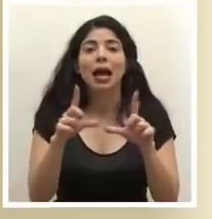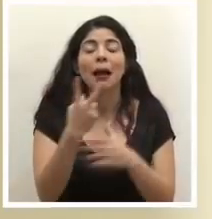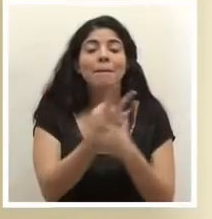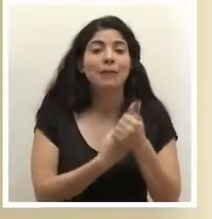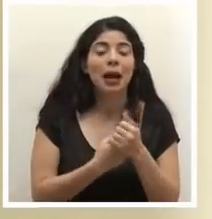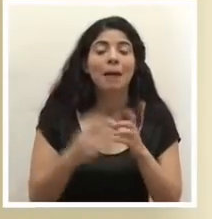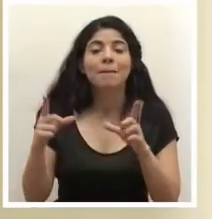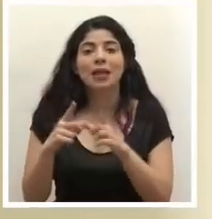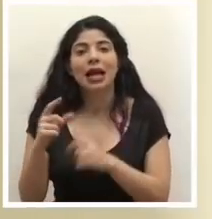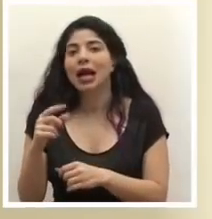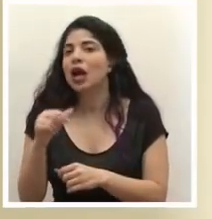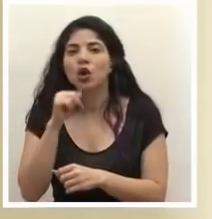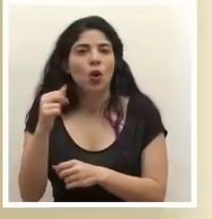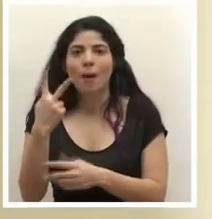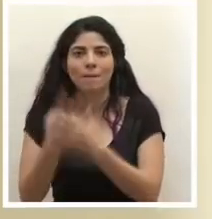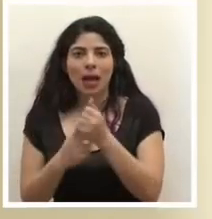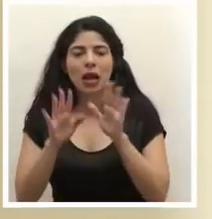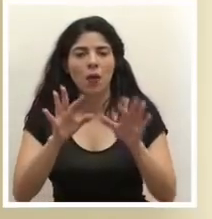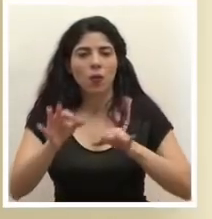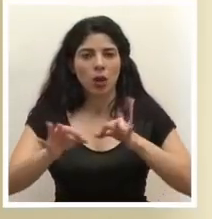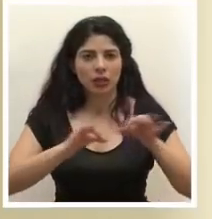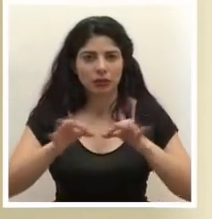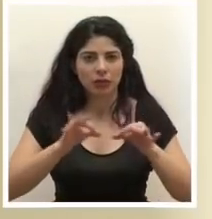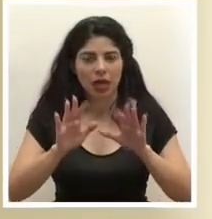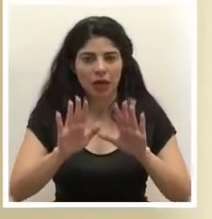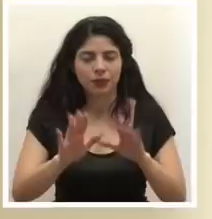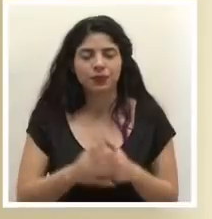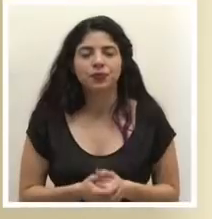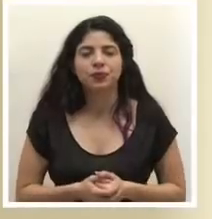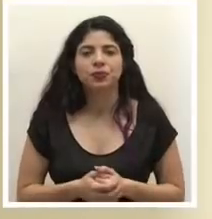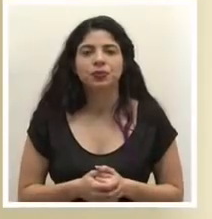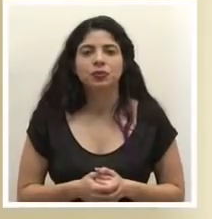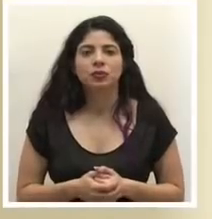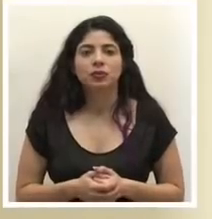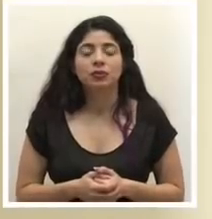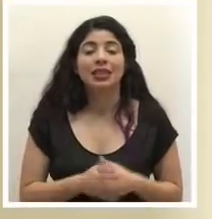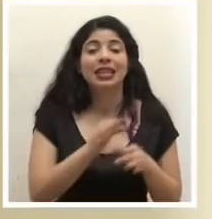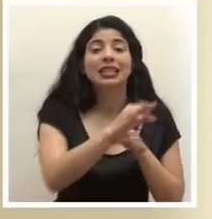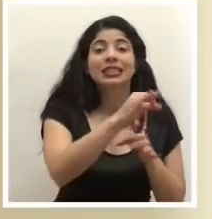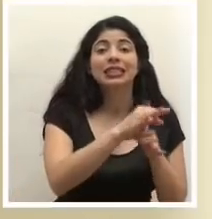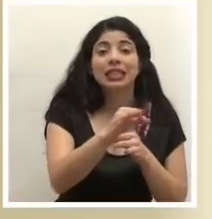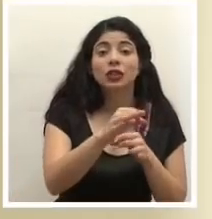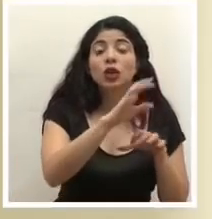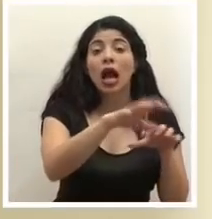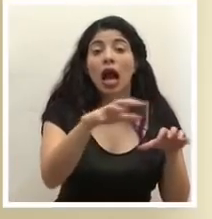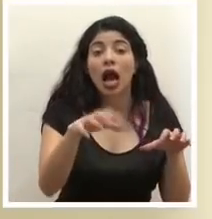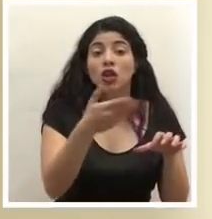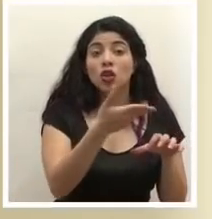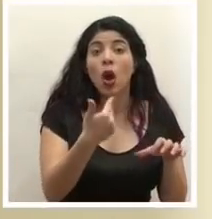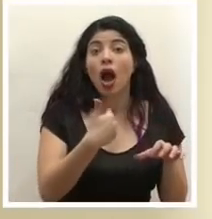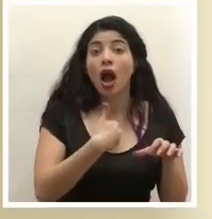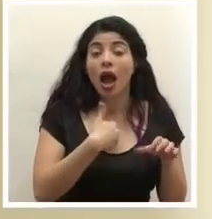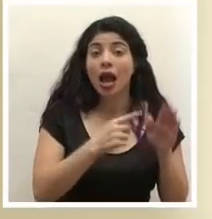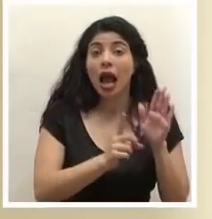e impares conforme lo voy a mencionar seguidamente. Los distritos y cantones que se mantienen en